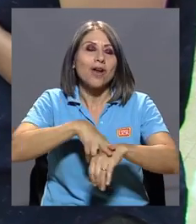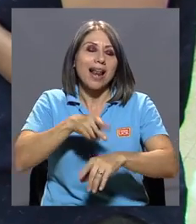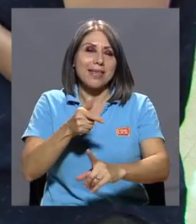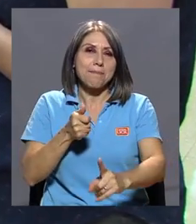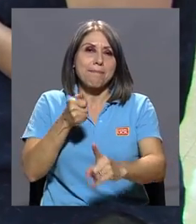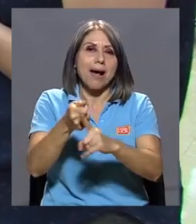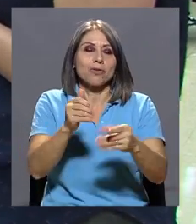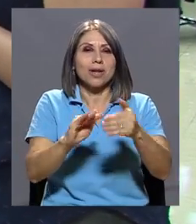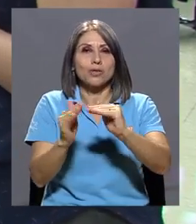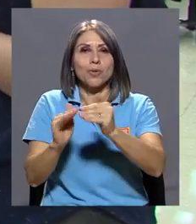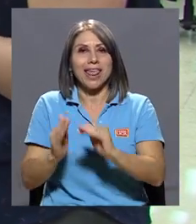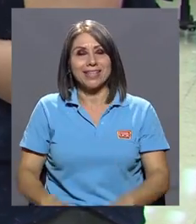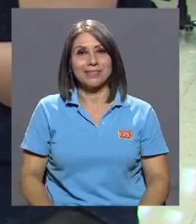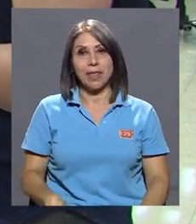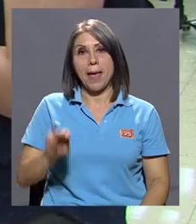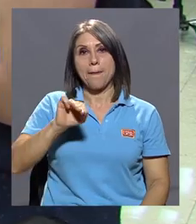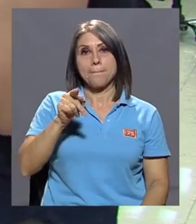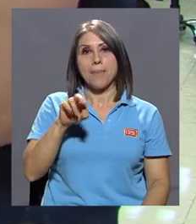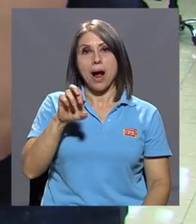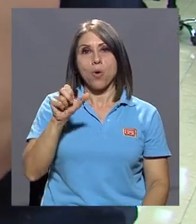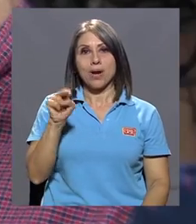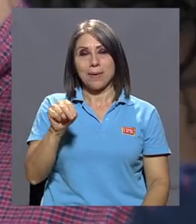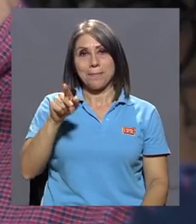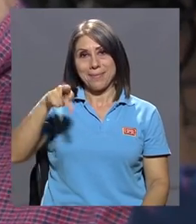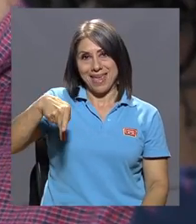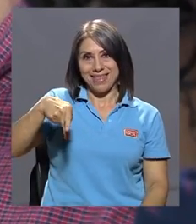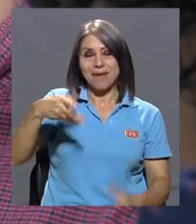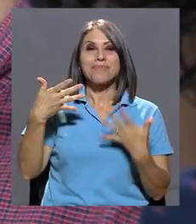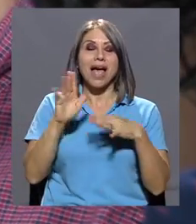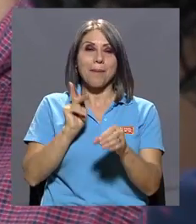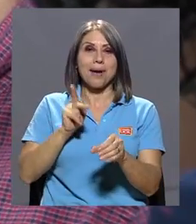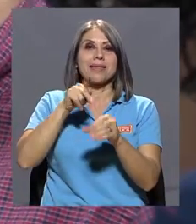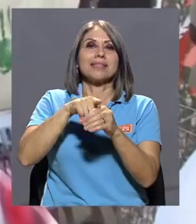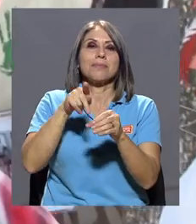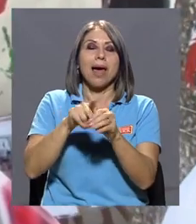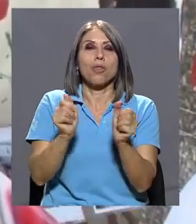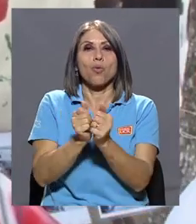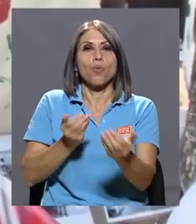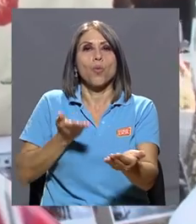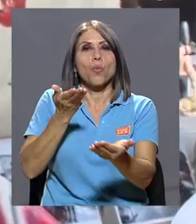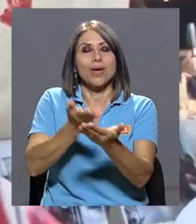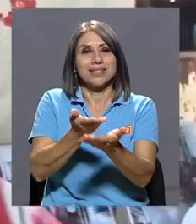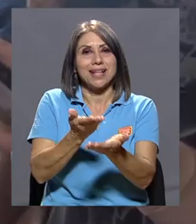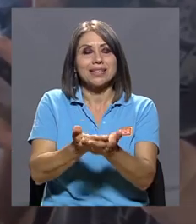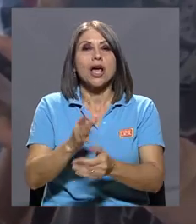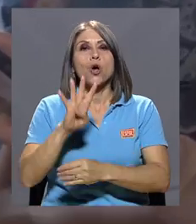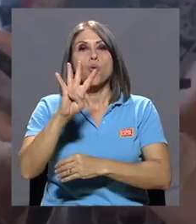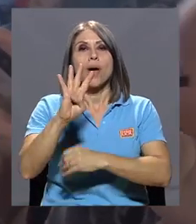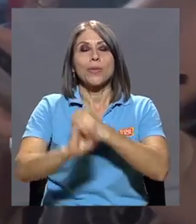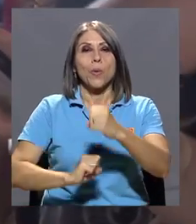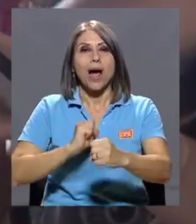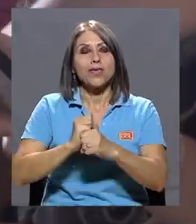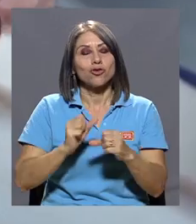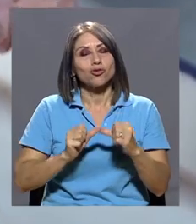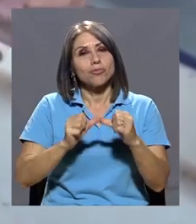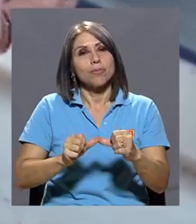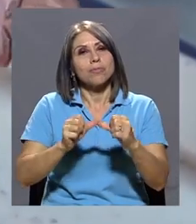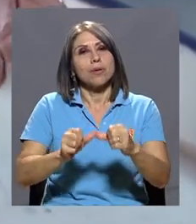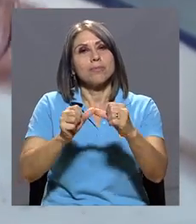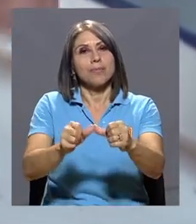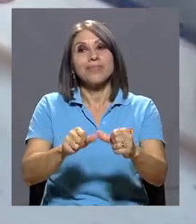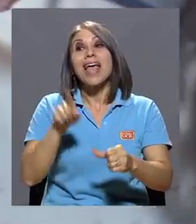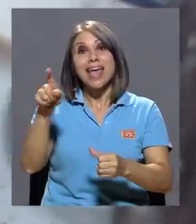comunidades. Maurem Piedra ha participado con sus propuestas cuatro años consecutivos y ella